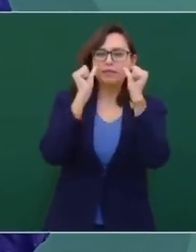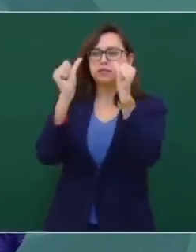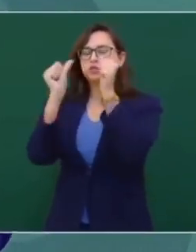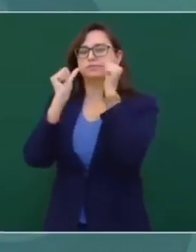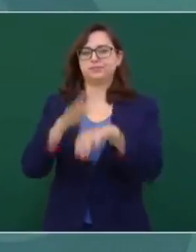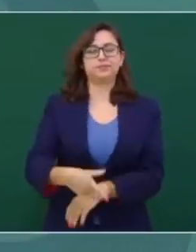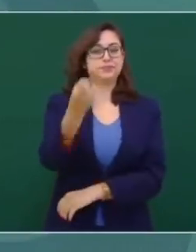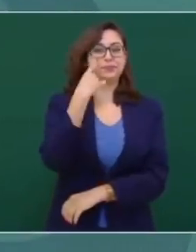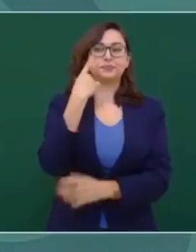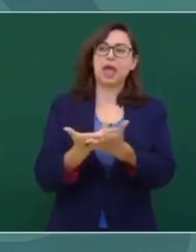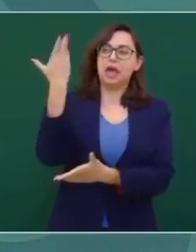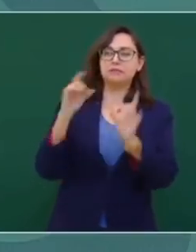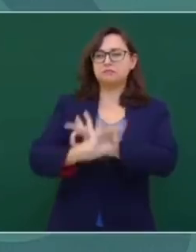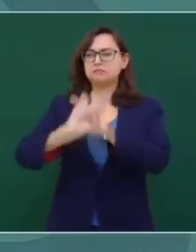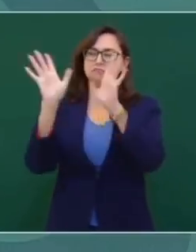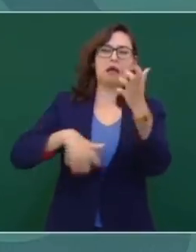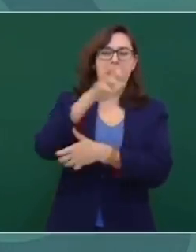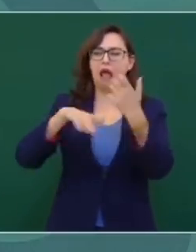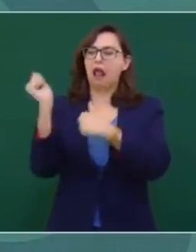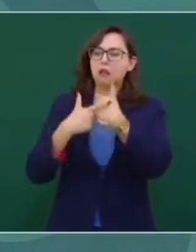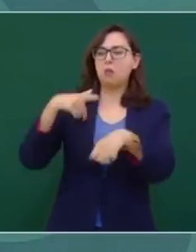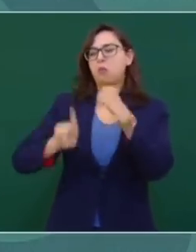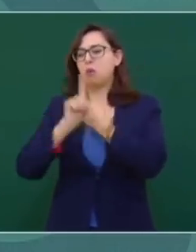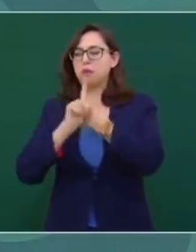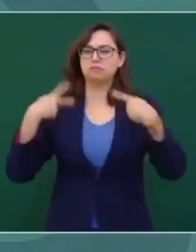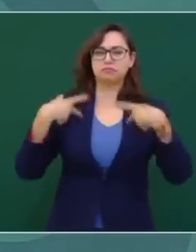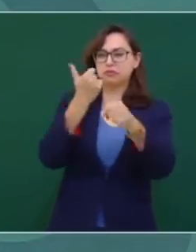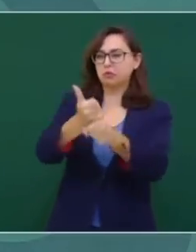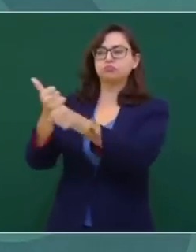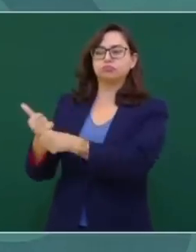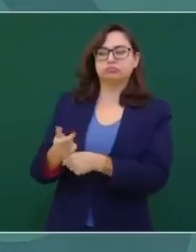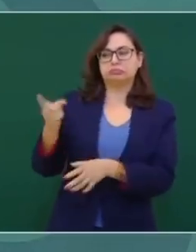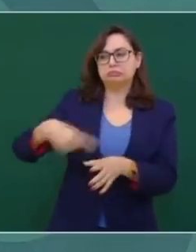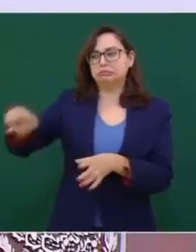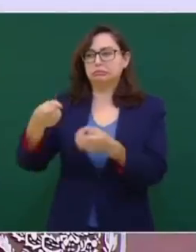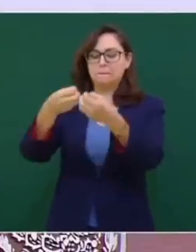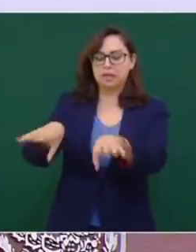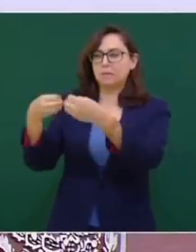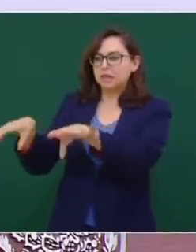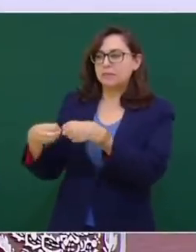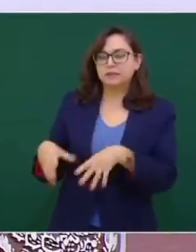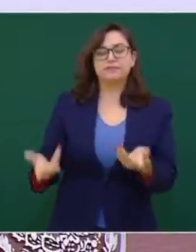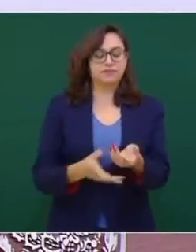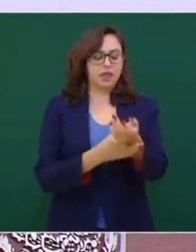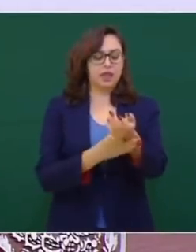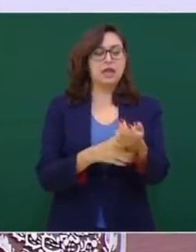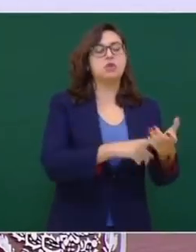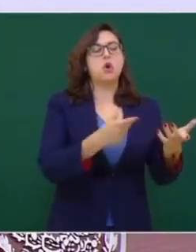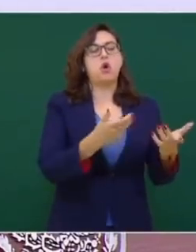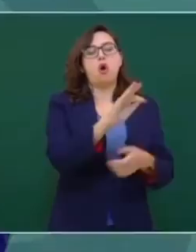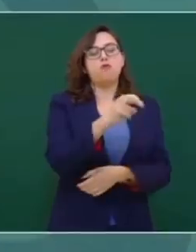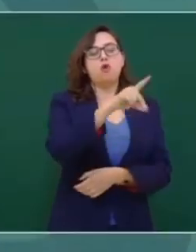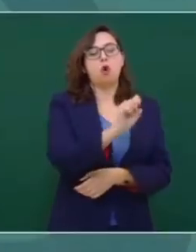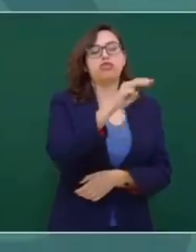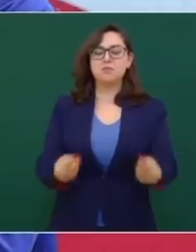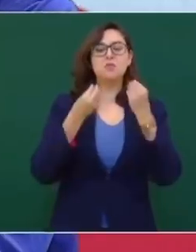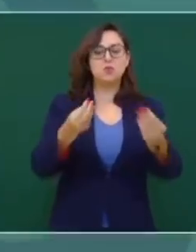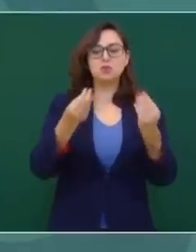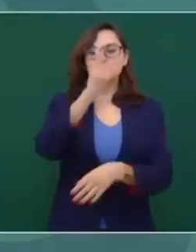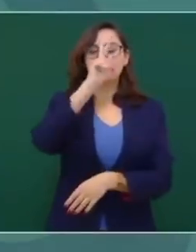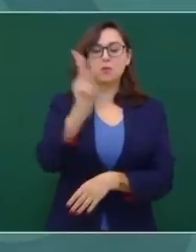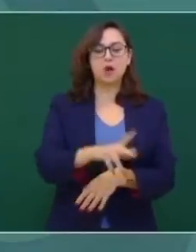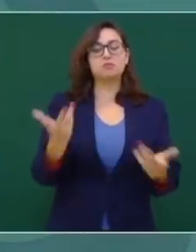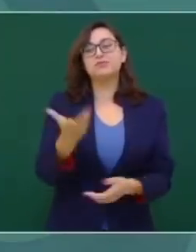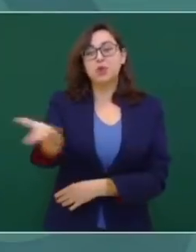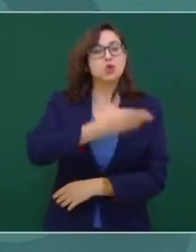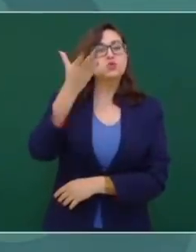en Ceres, en la Secretaría de Gobernación, con el programa del Fondem, había mucha corrupción, era un barril sin fondo. Entonces